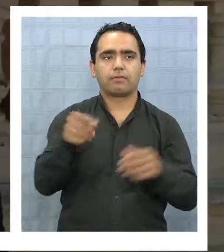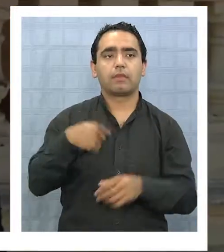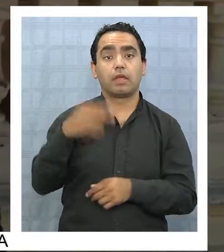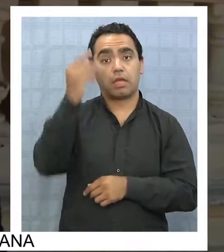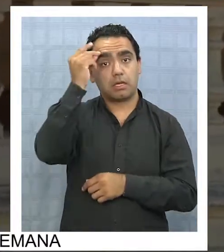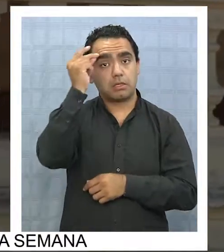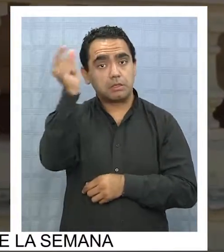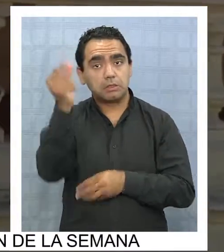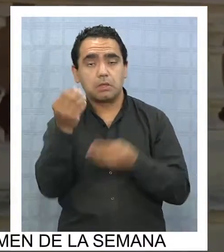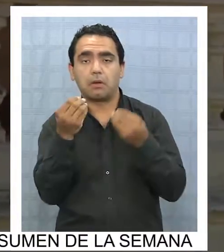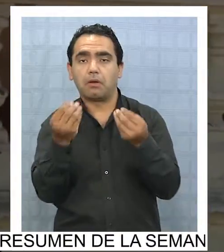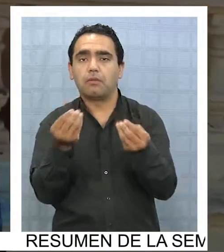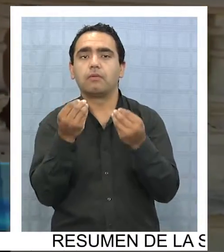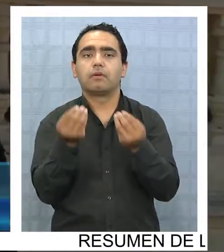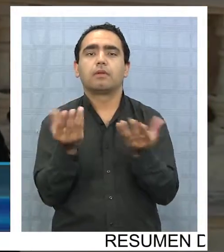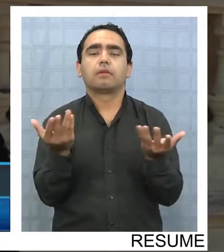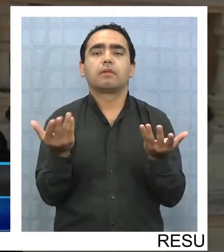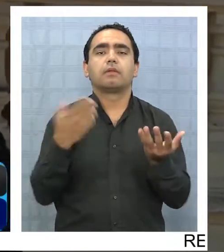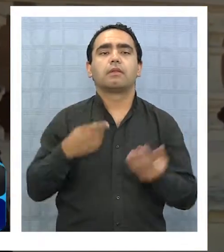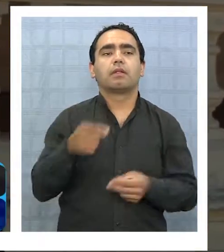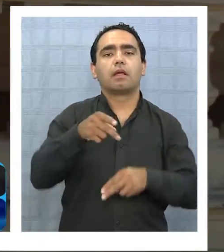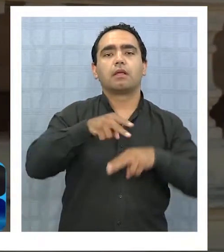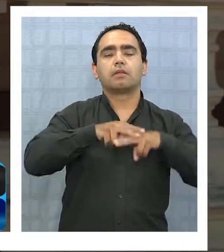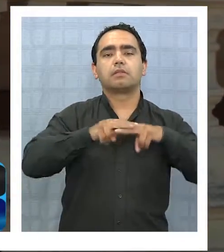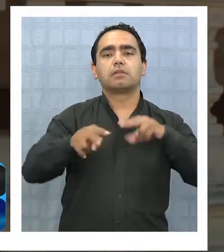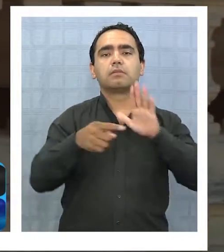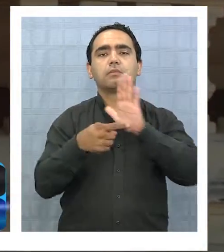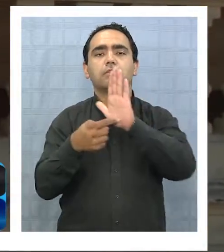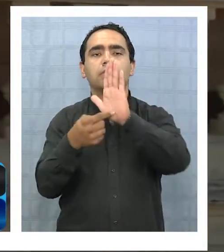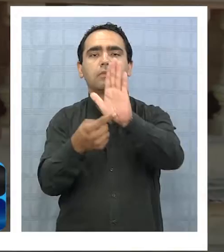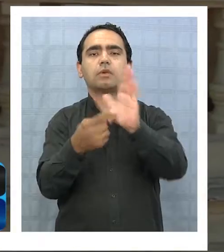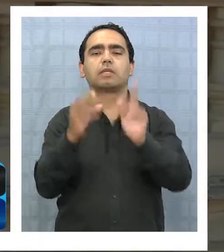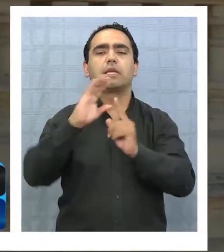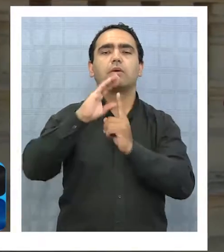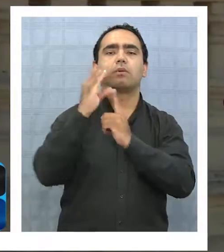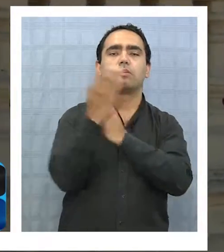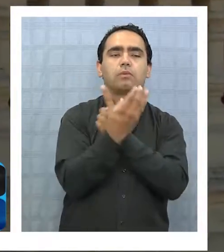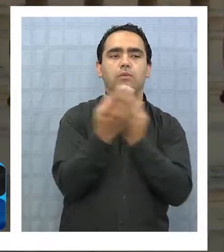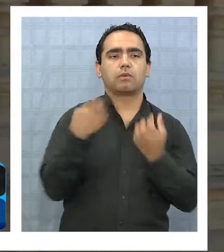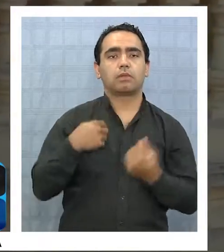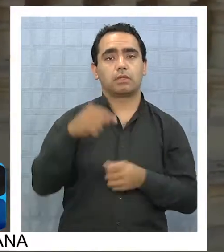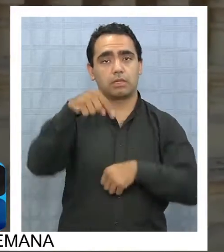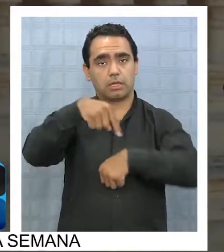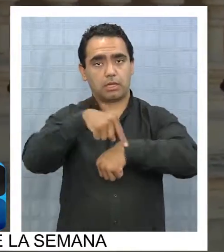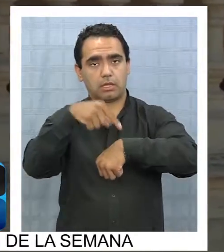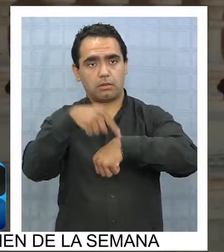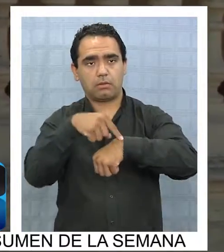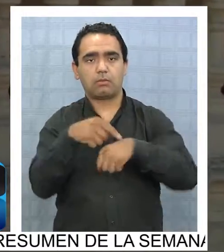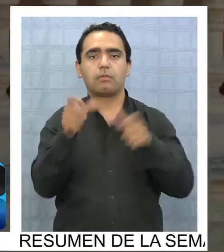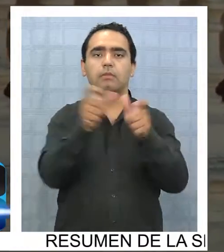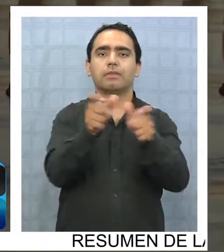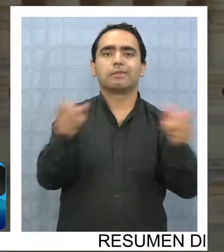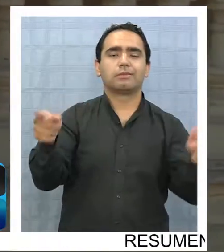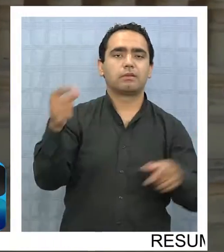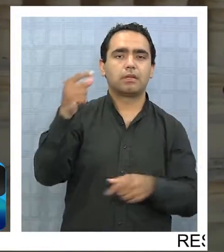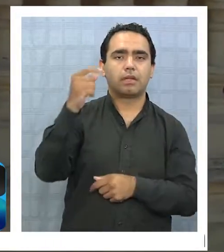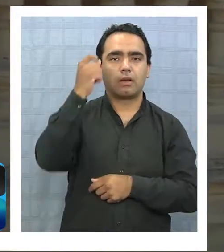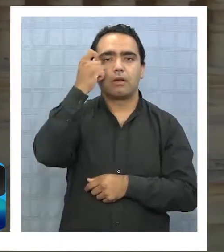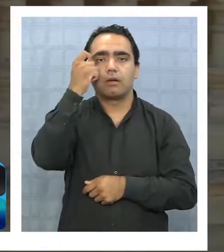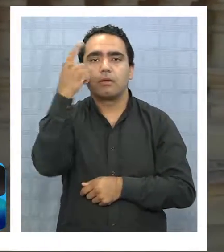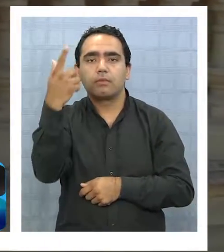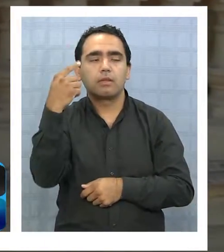iniciativa para que se haga una muestra sobre lo que es la cultura. Estos momentos son buenos para que la gente se vaya dando cuenta de